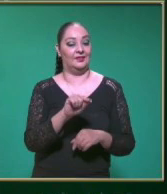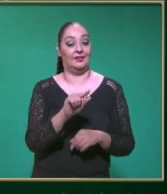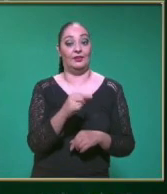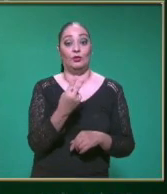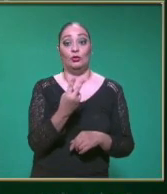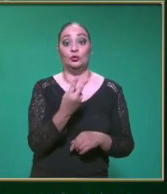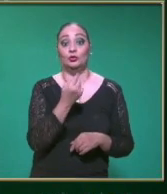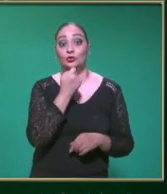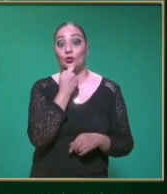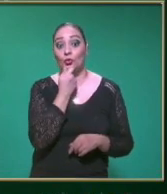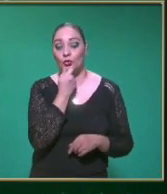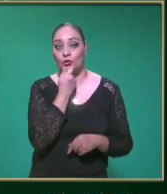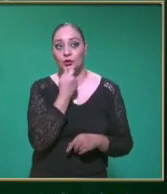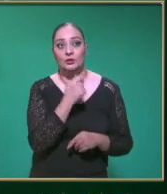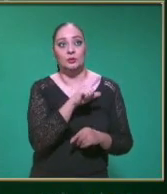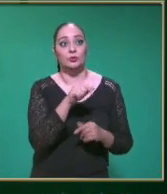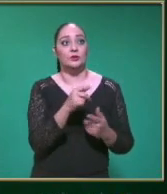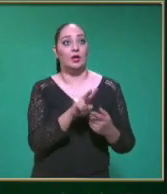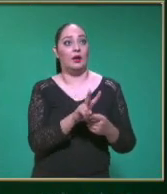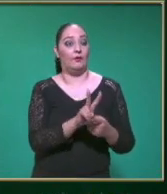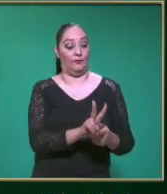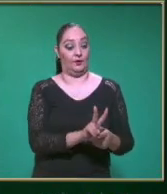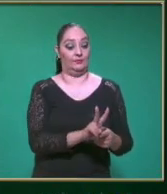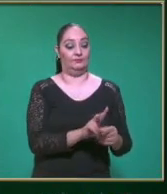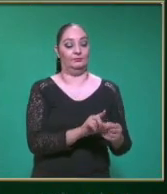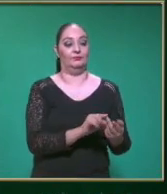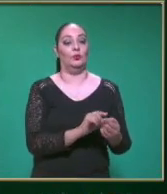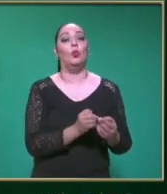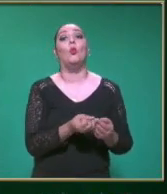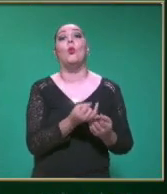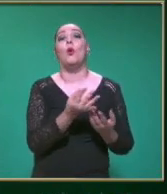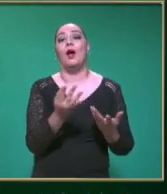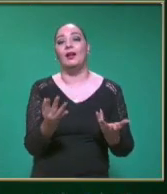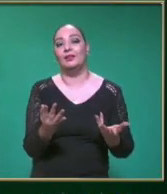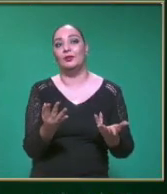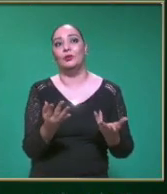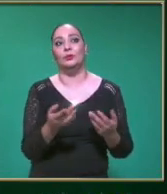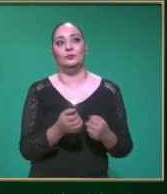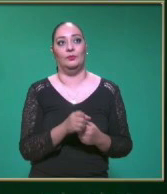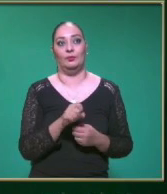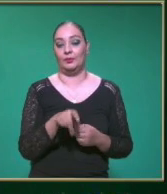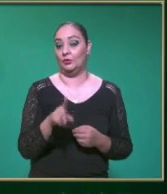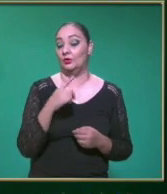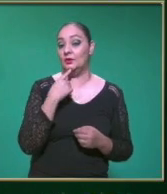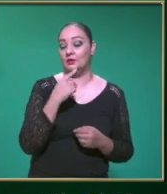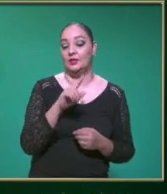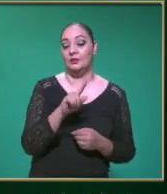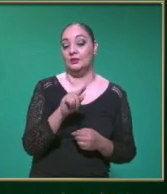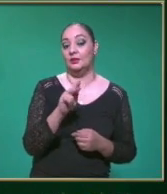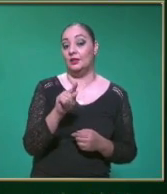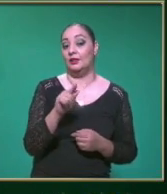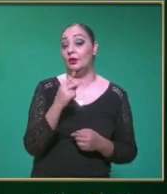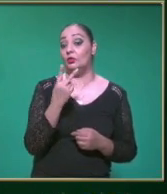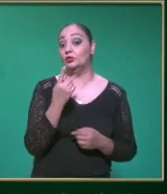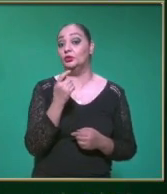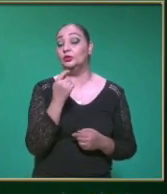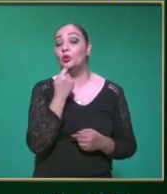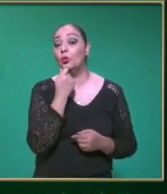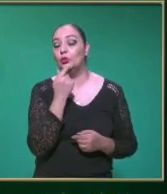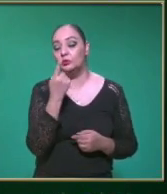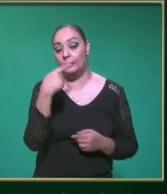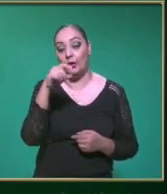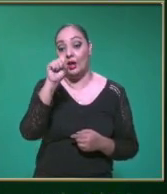Que tenemos ahí Entonces La distancia Va a tener Un valor De 1800 metros El tiempo